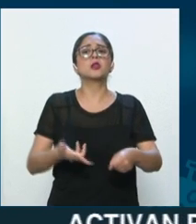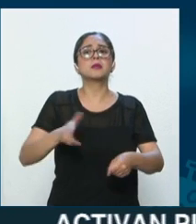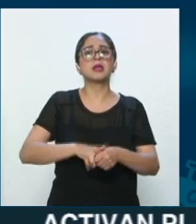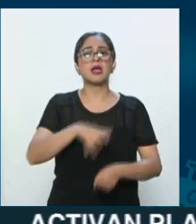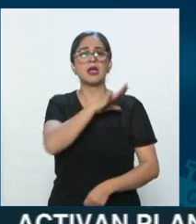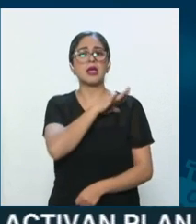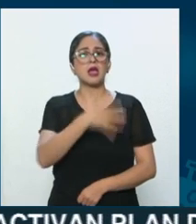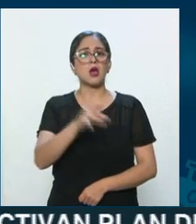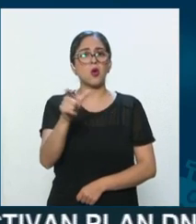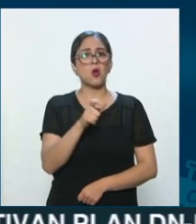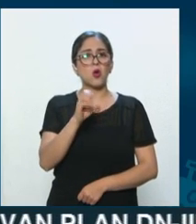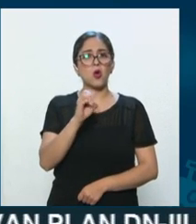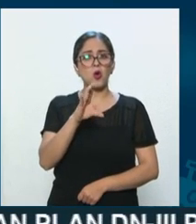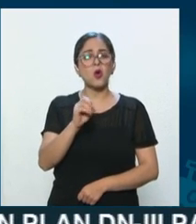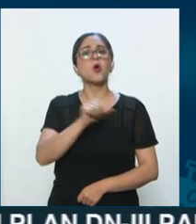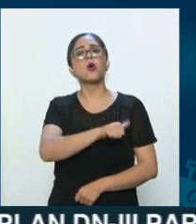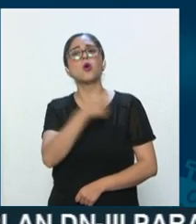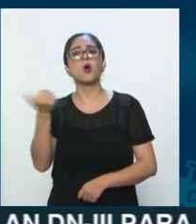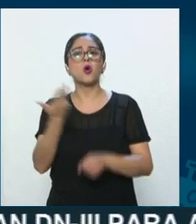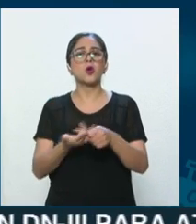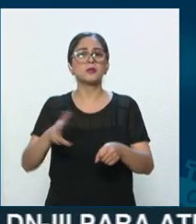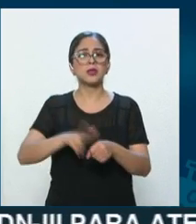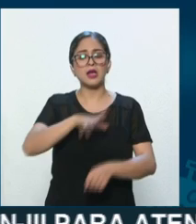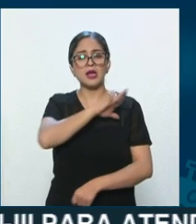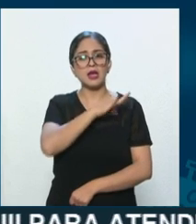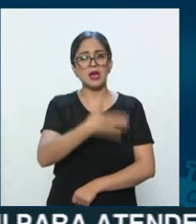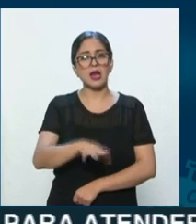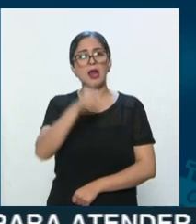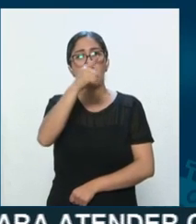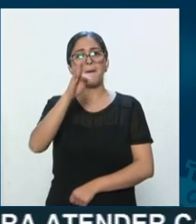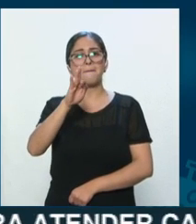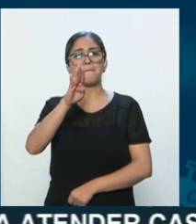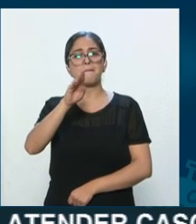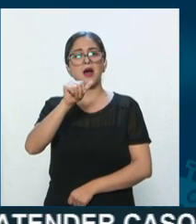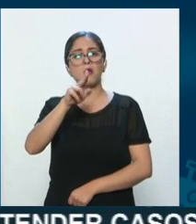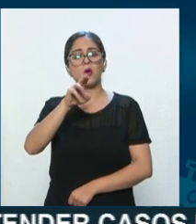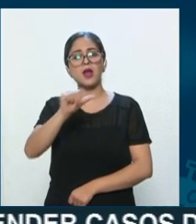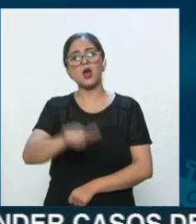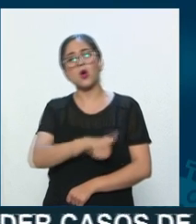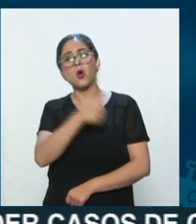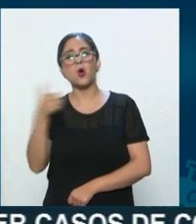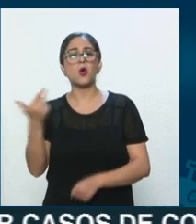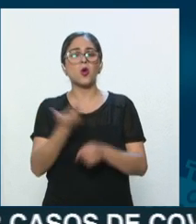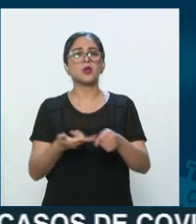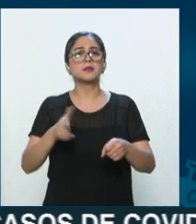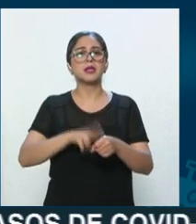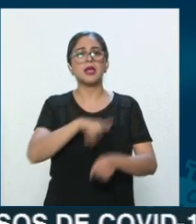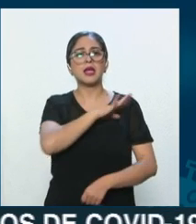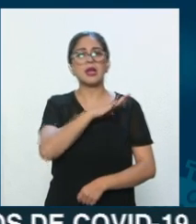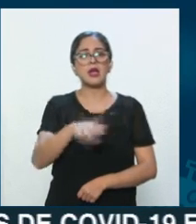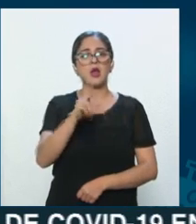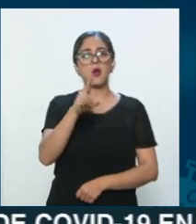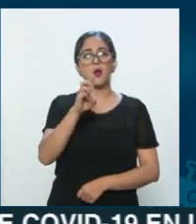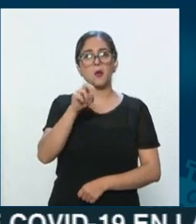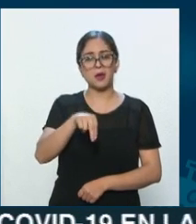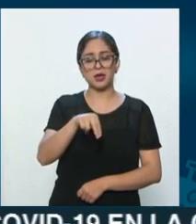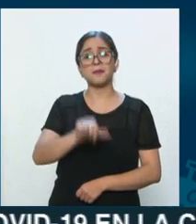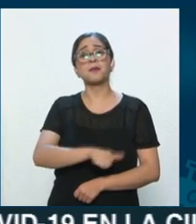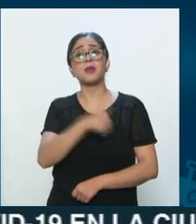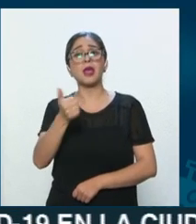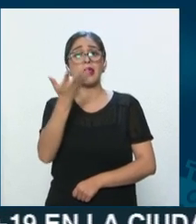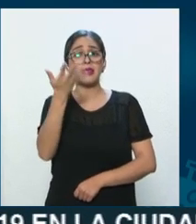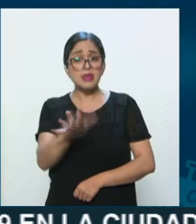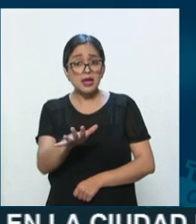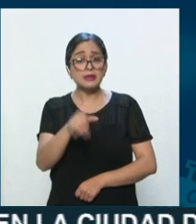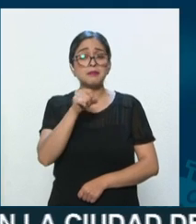Joco, el Hospital General Balbuena y el Hospital General Rubén Leñero. Para el 10 y 11 de mayo se